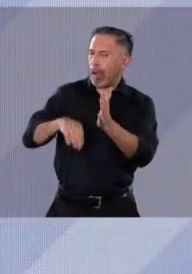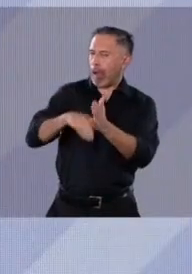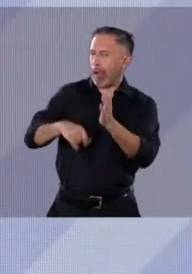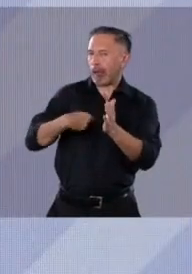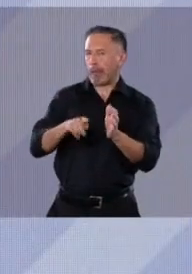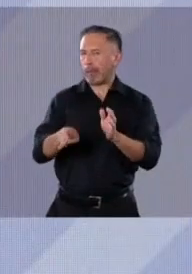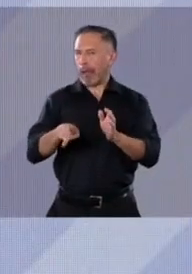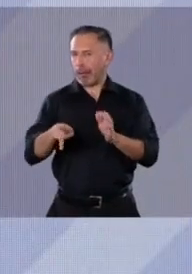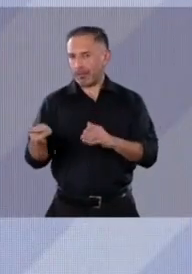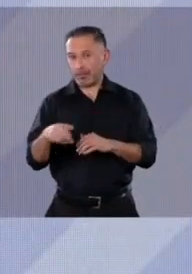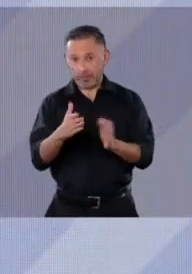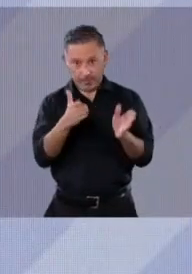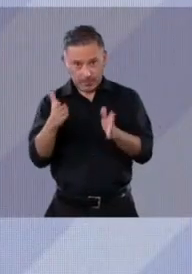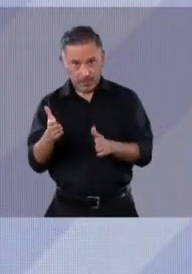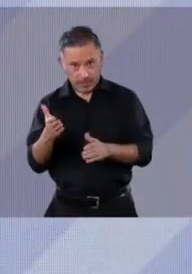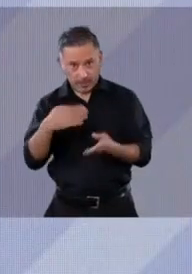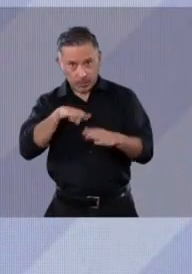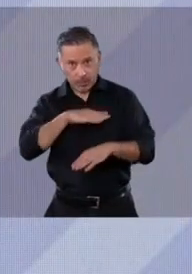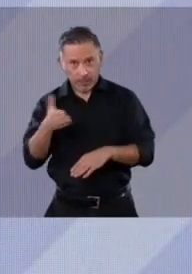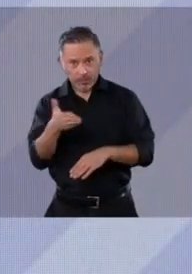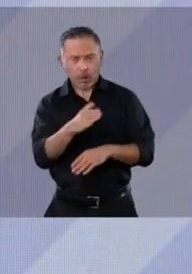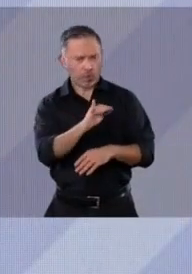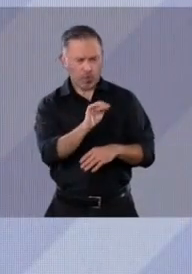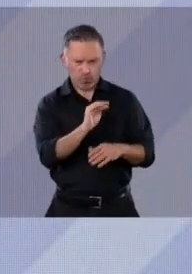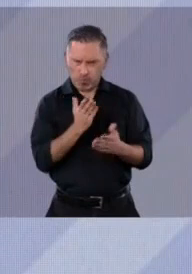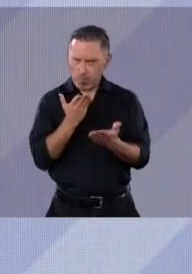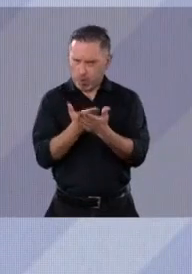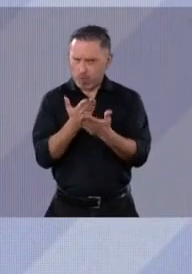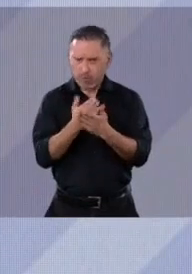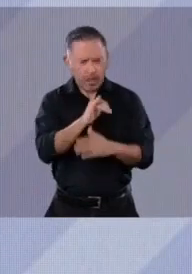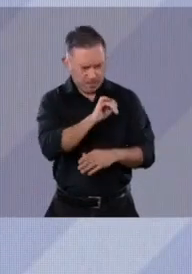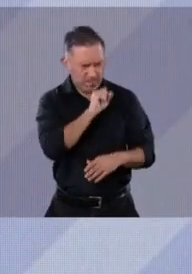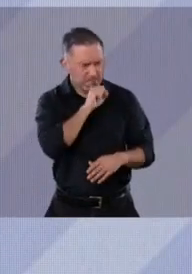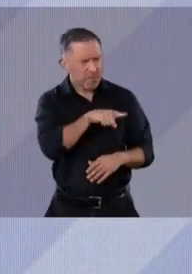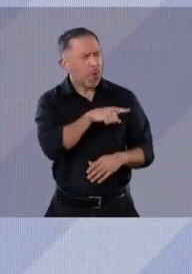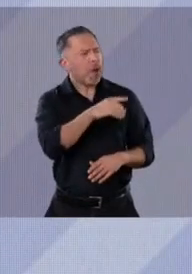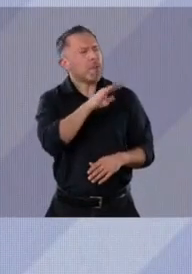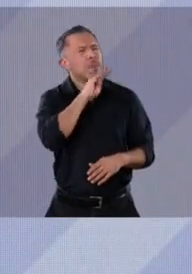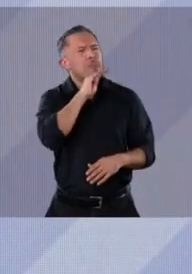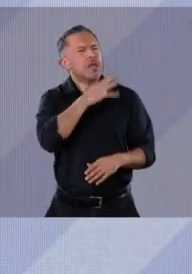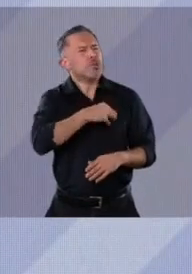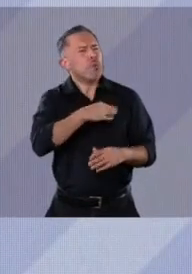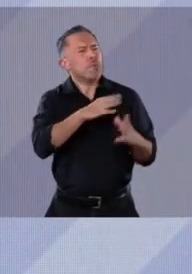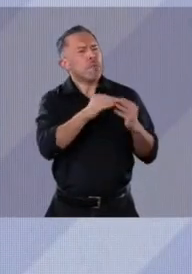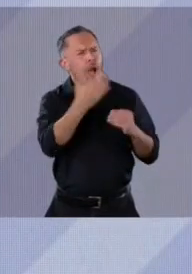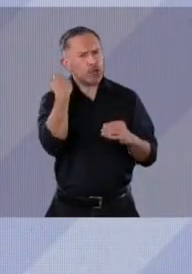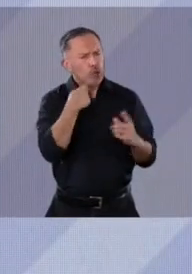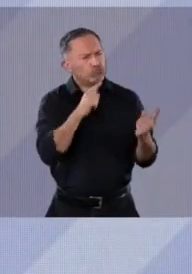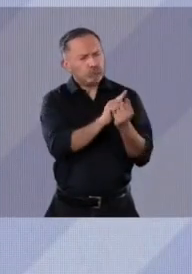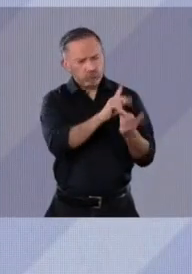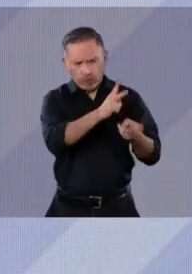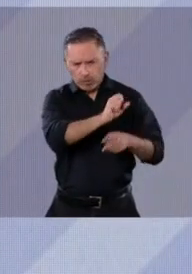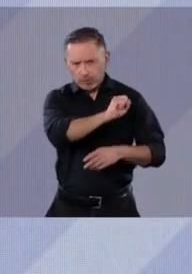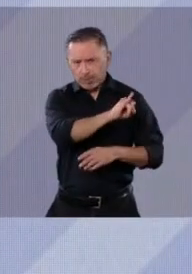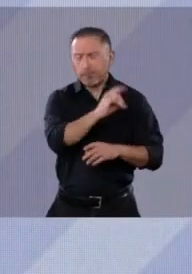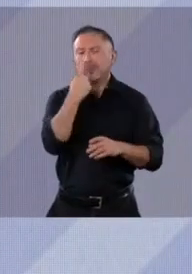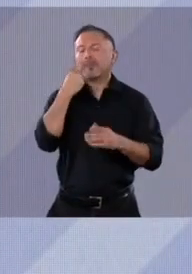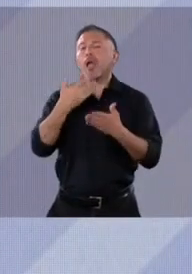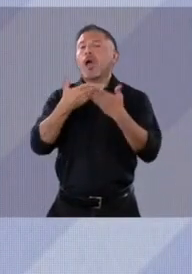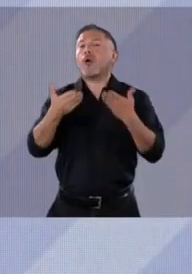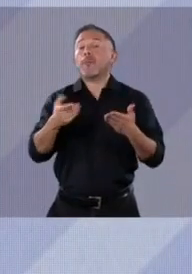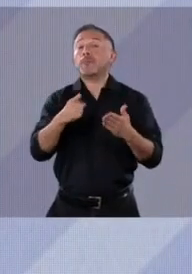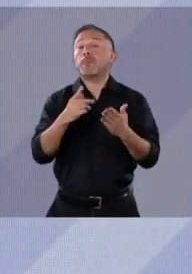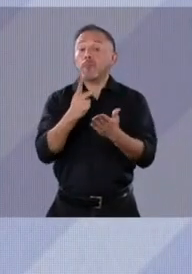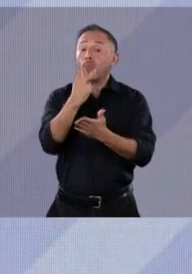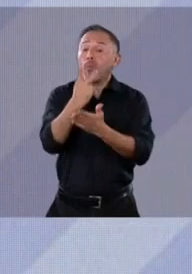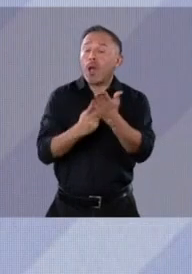propuestas. Además que sí he recibido a las madres buscadoras. A ver, atención a las causas. Además de jóvenes construyendo el futuro, que lo vamos a